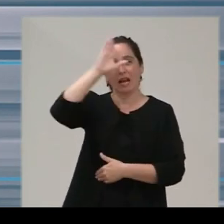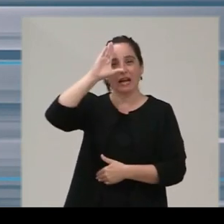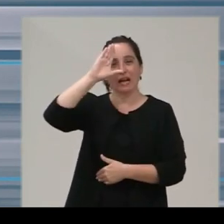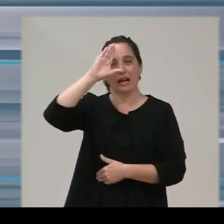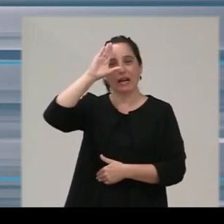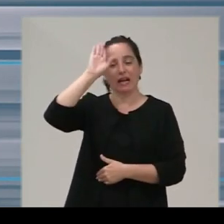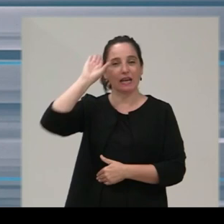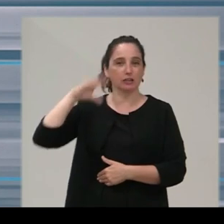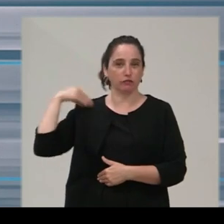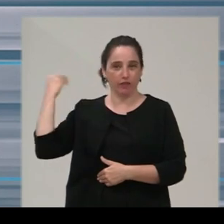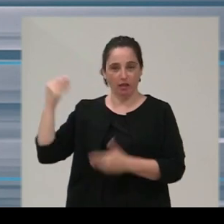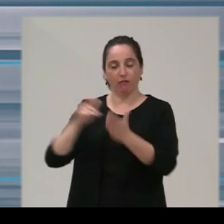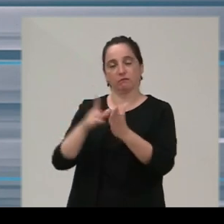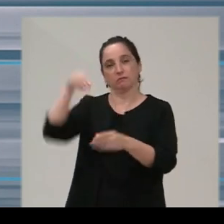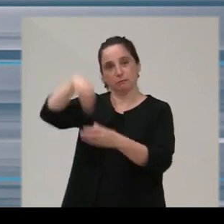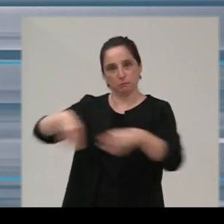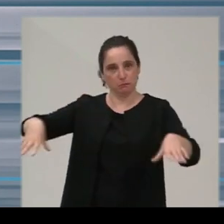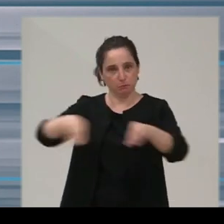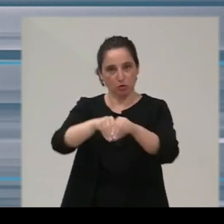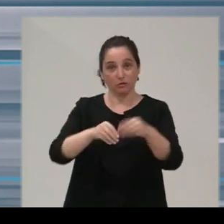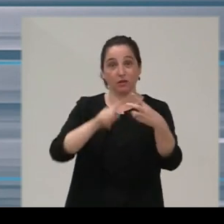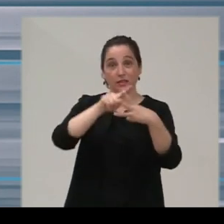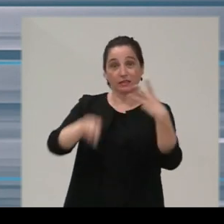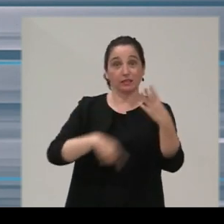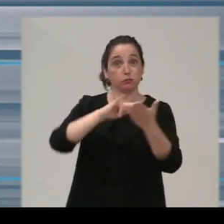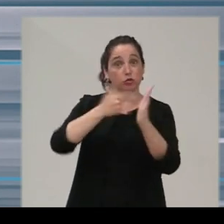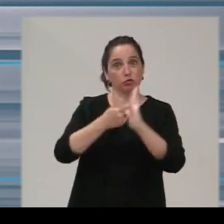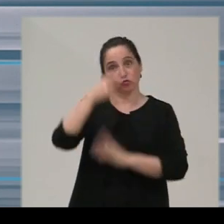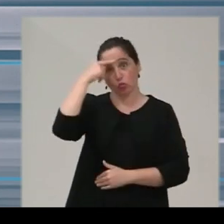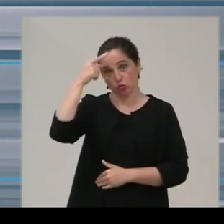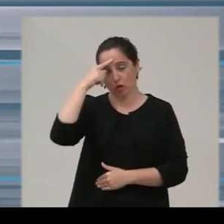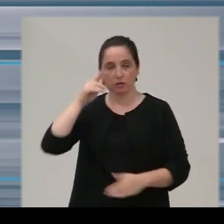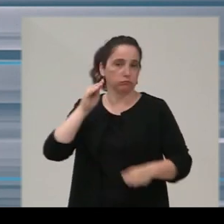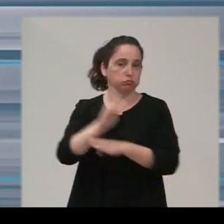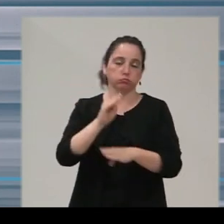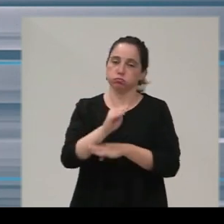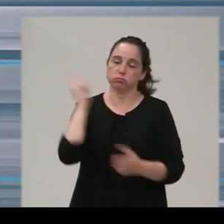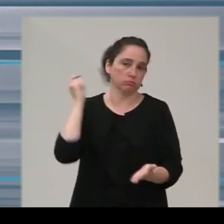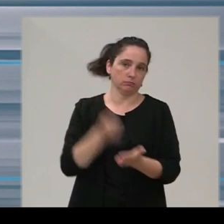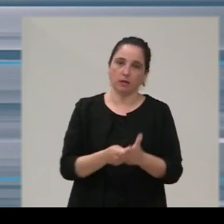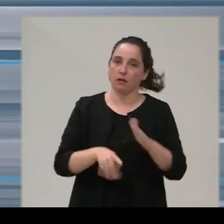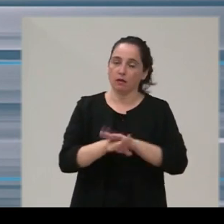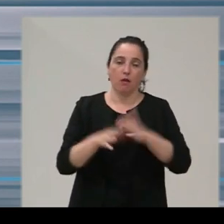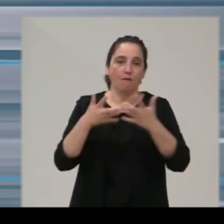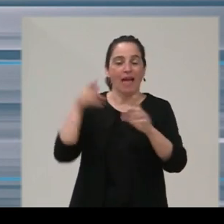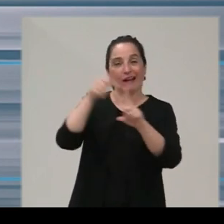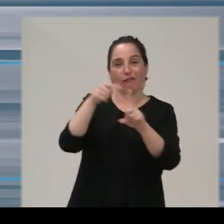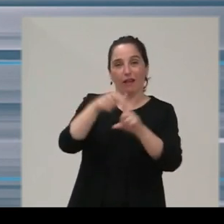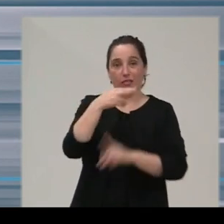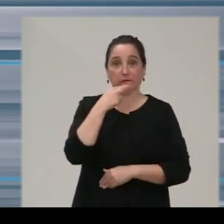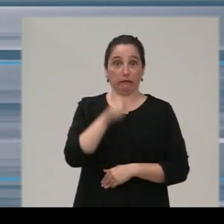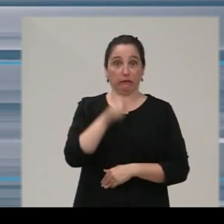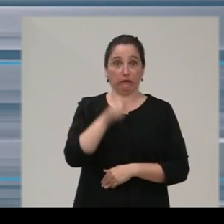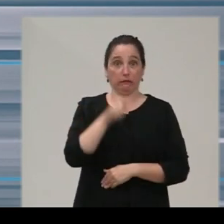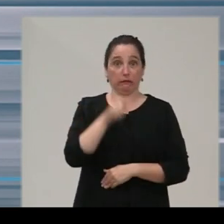Fuente en el Banco de España. Estos proyectos culturales van a ser una referencia y, desde